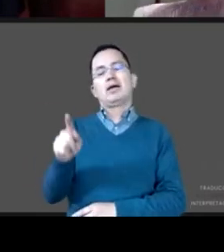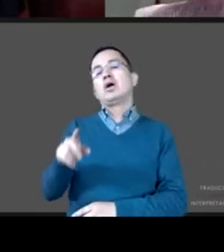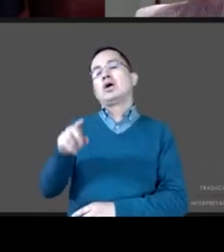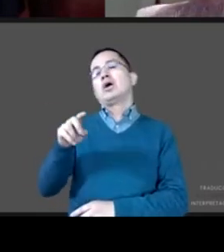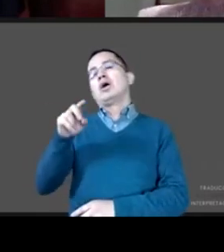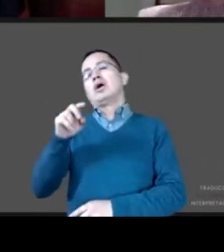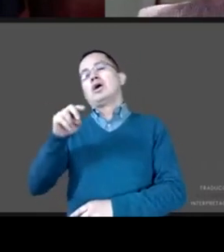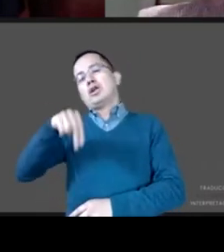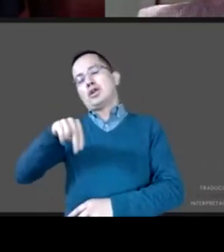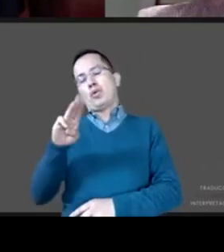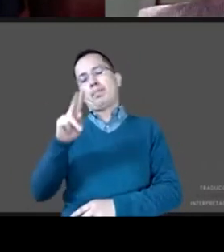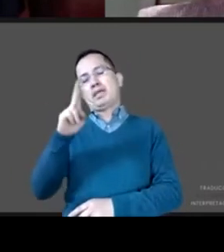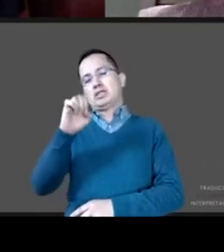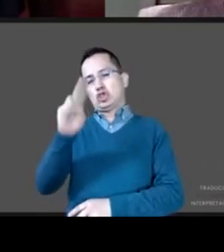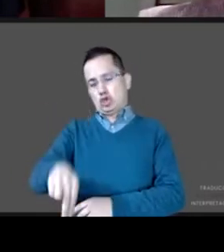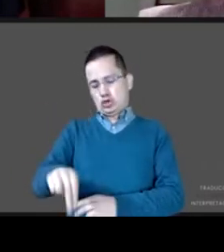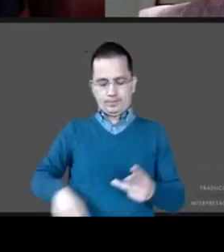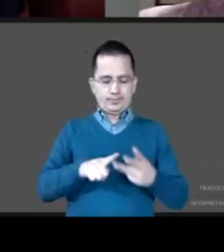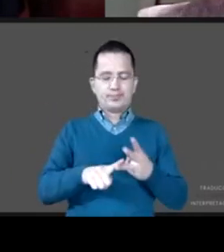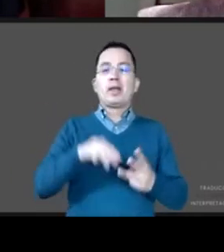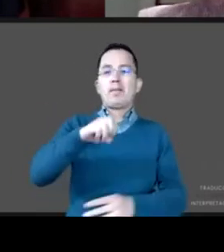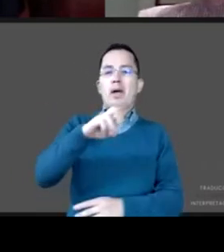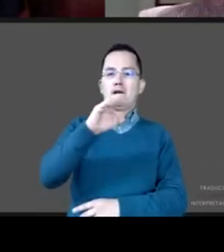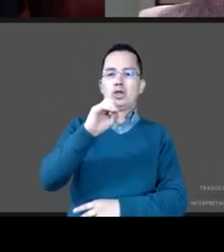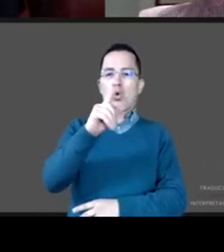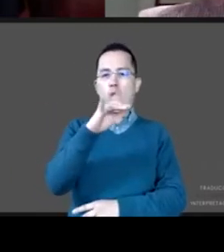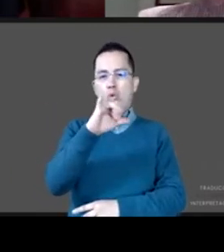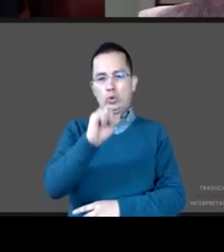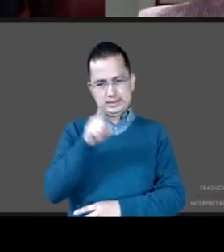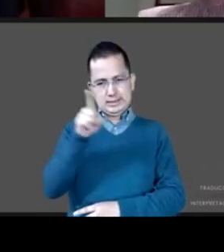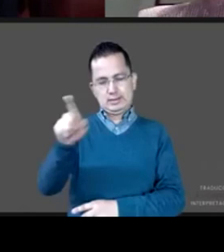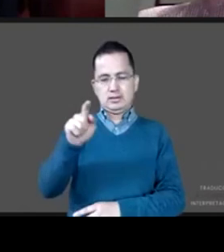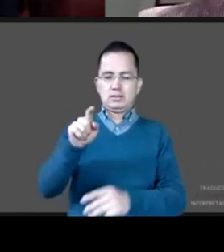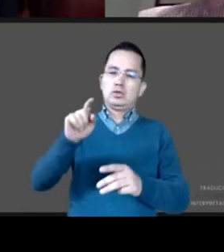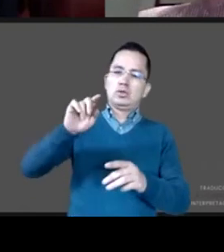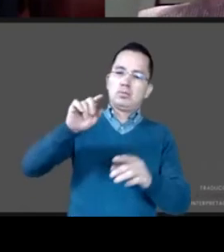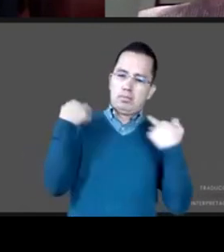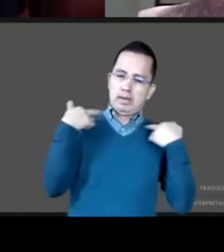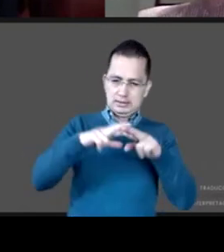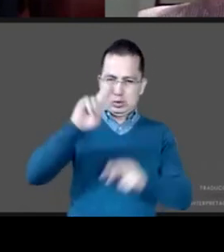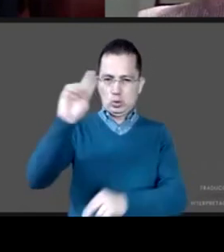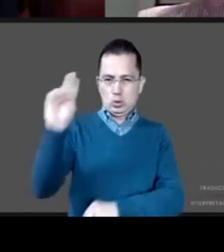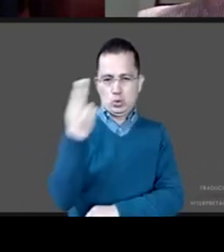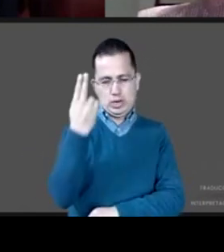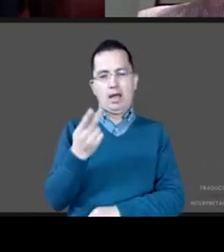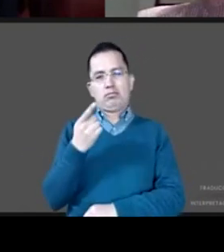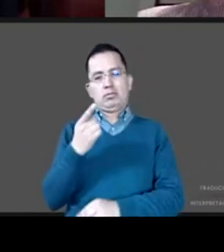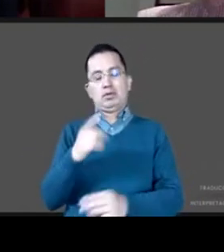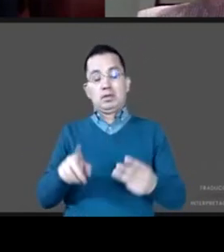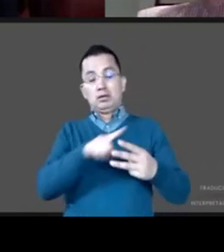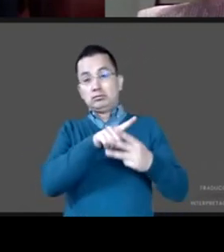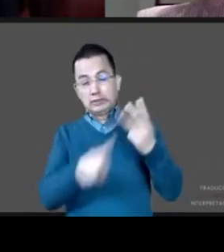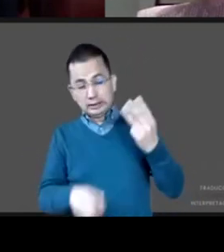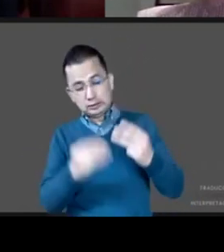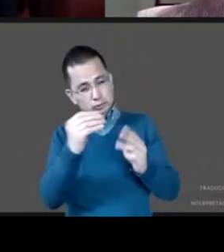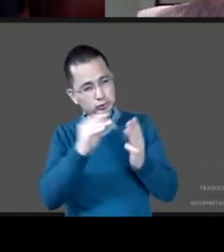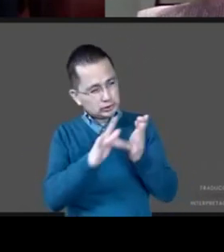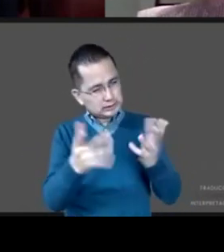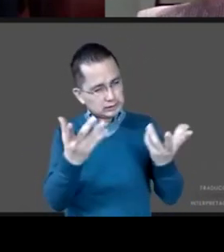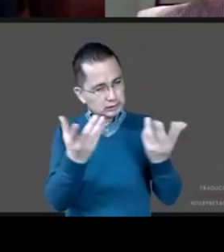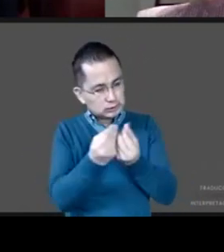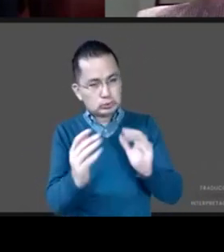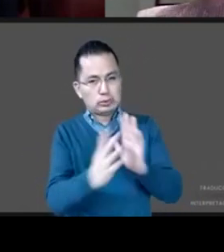de la UNAM, especialista en temas de derechos sociales. Les agradezco enormemente su participación en este